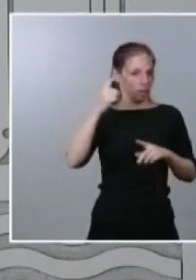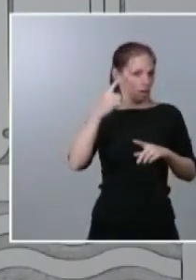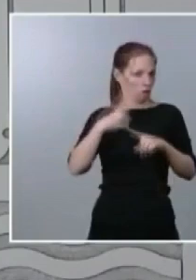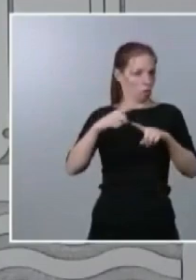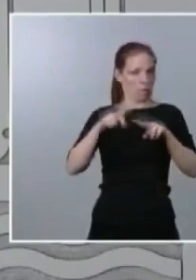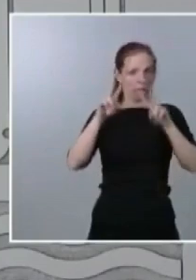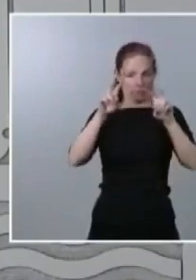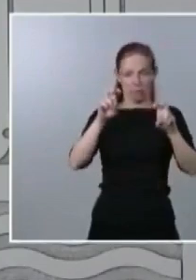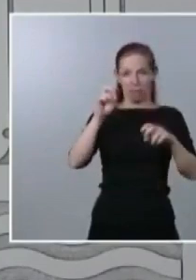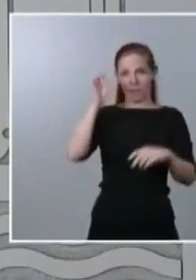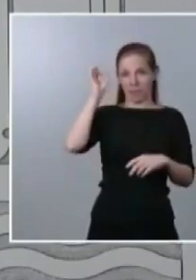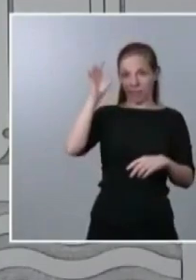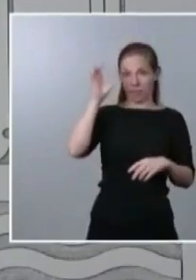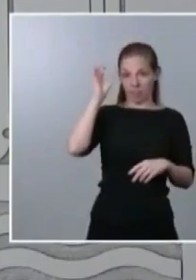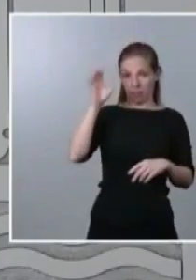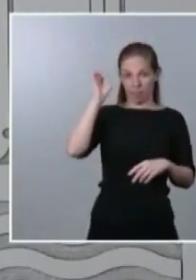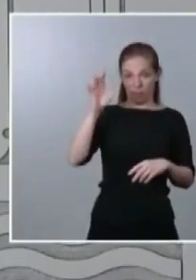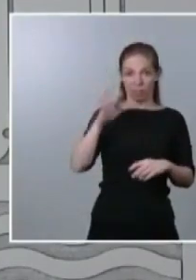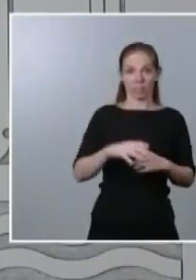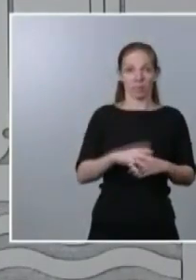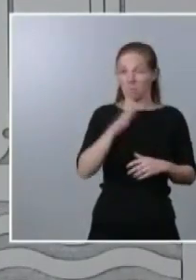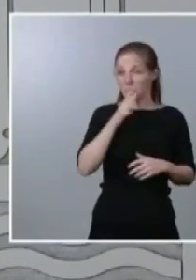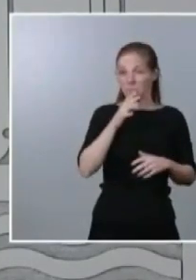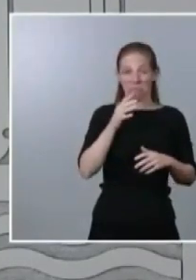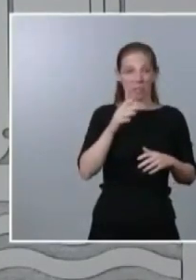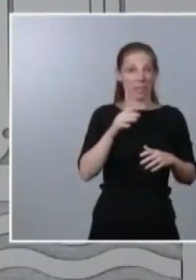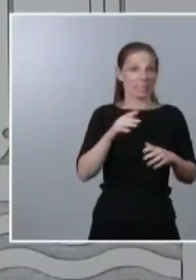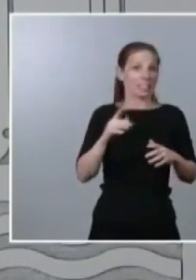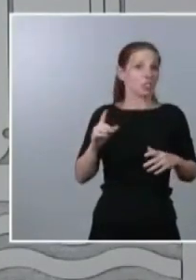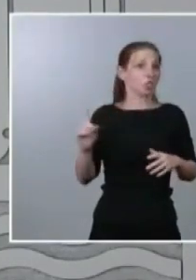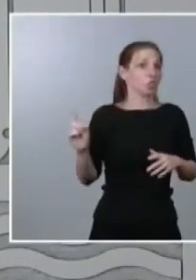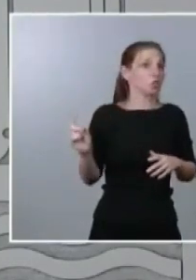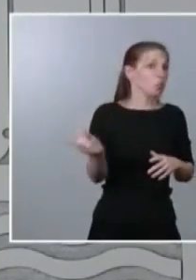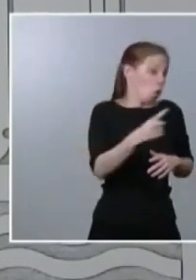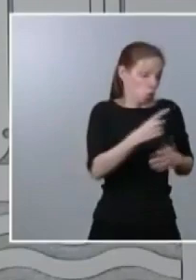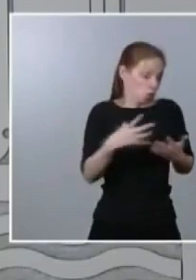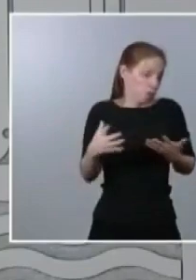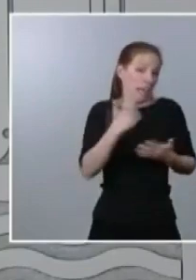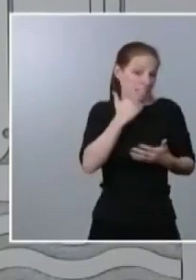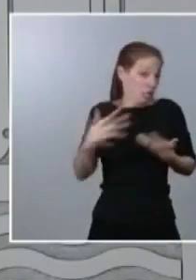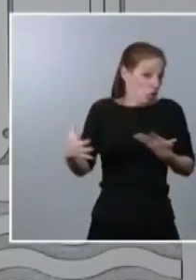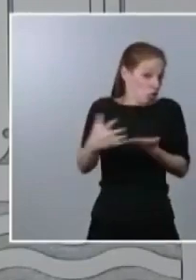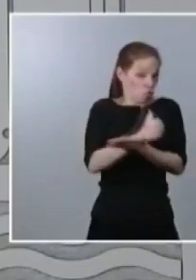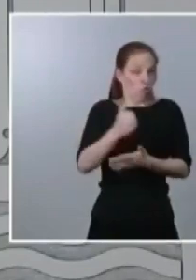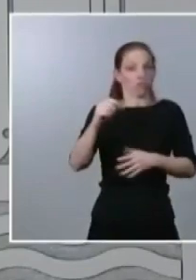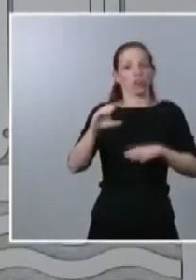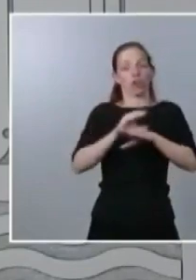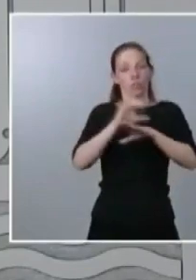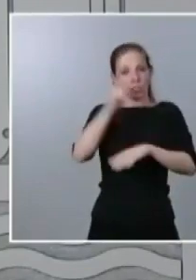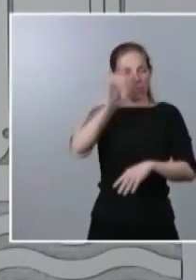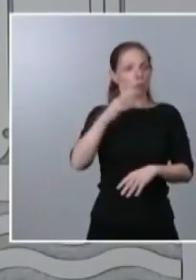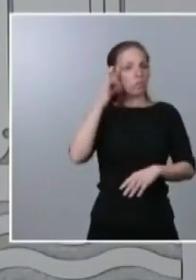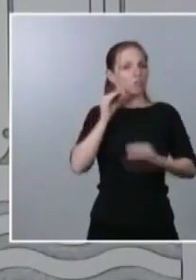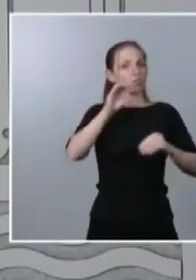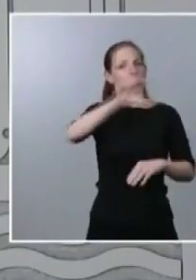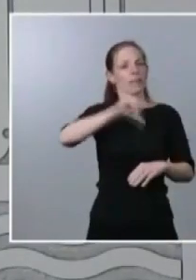de la práctica totalidad, por no decir de todos y todas las consejeras y consejeras, sobre la evolución de los datos en sus comunidades autónomas, unos